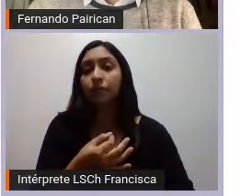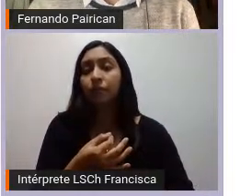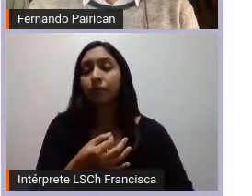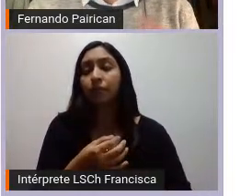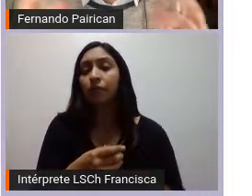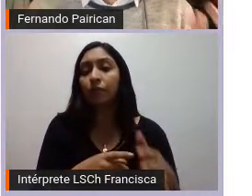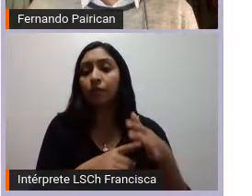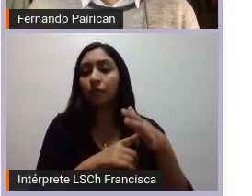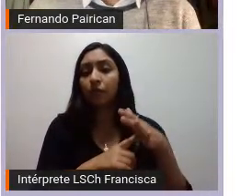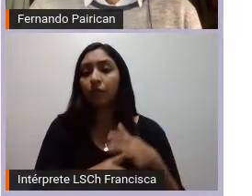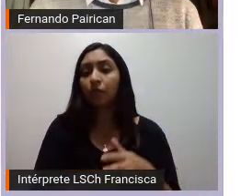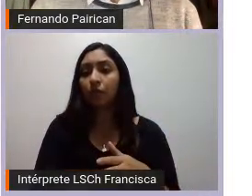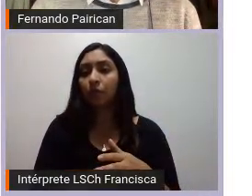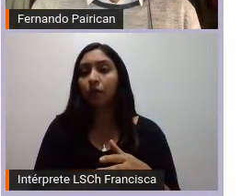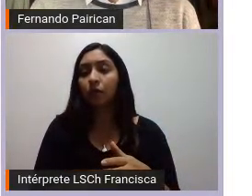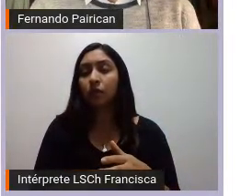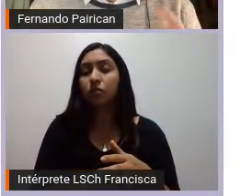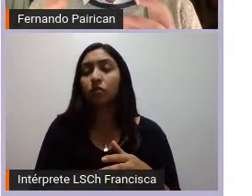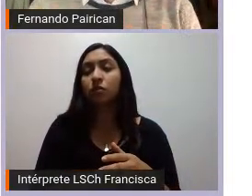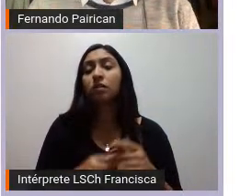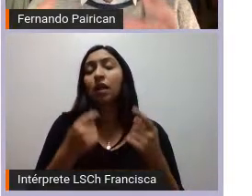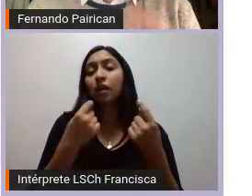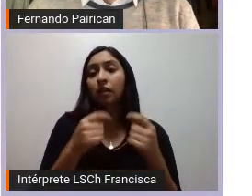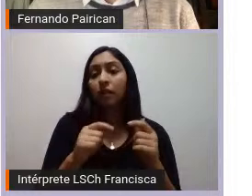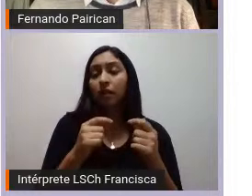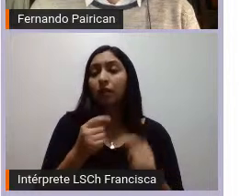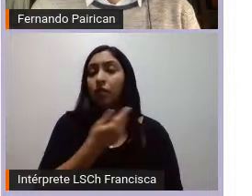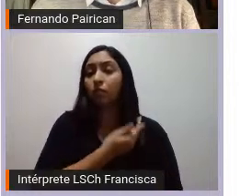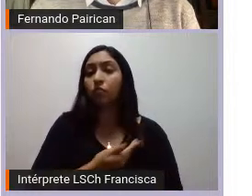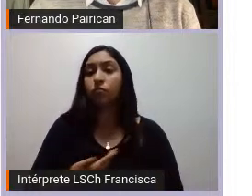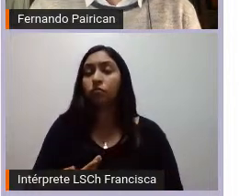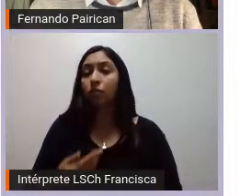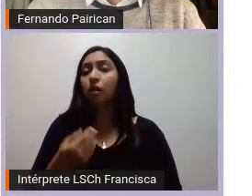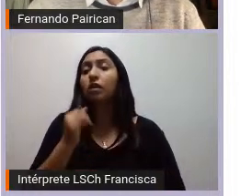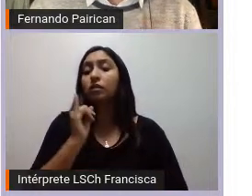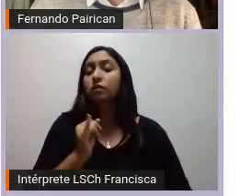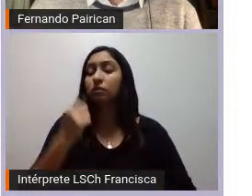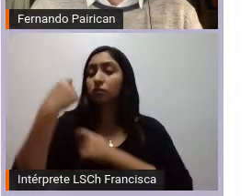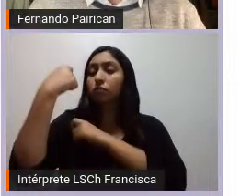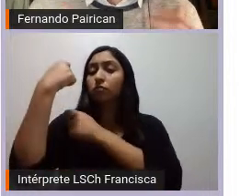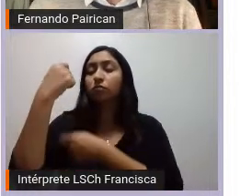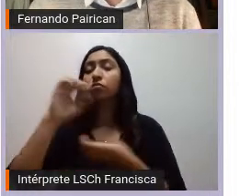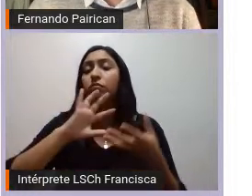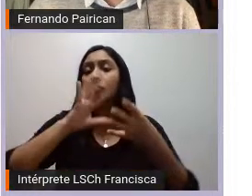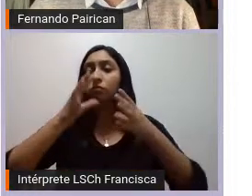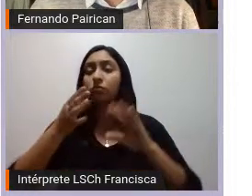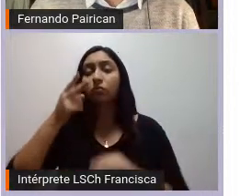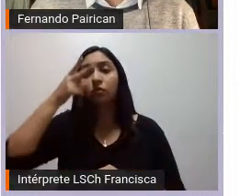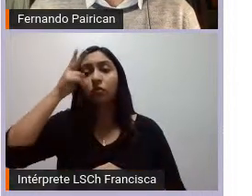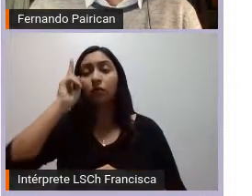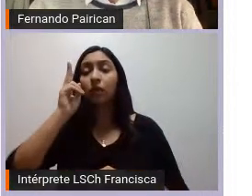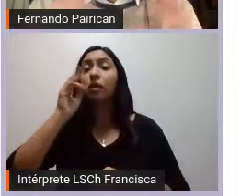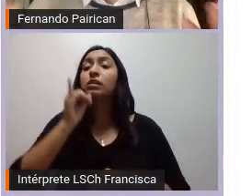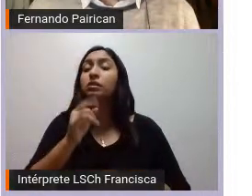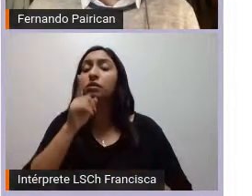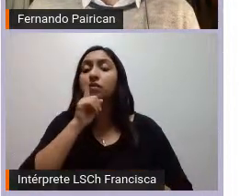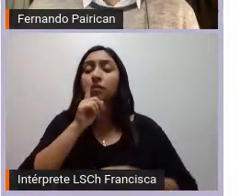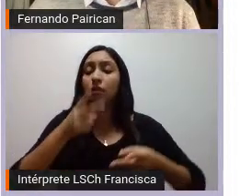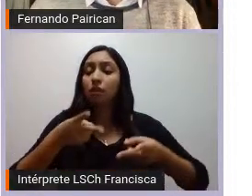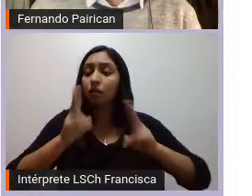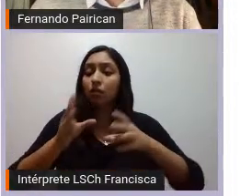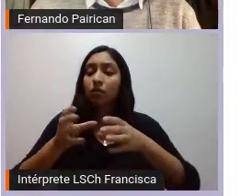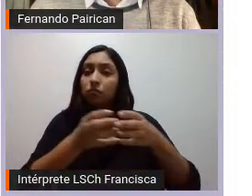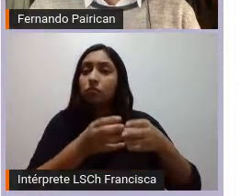tratado de gobernar en pluralidad y mostrar lo que sí se ha fortalecido es que el mundo de indígena es portador y sujeto de derechos colectivos en